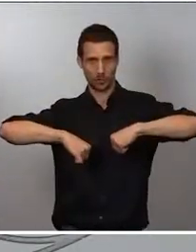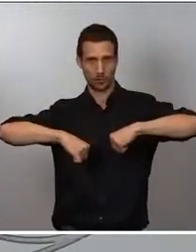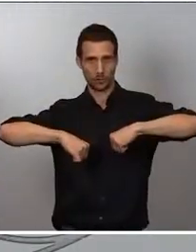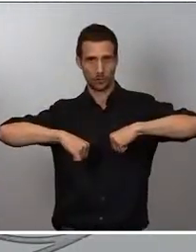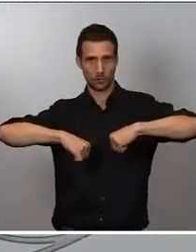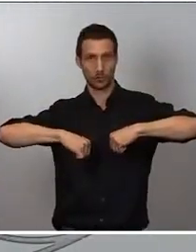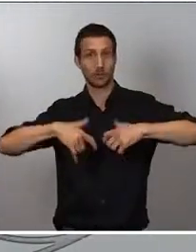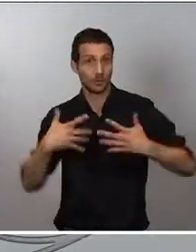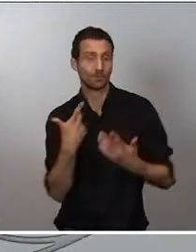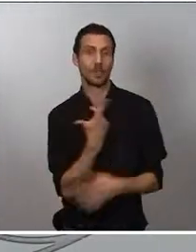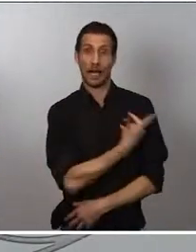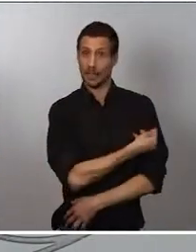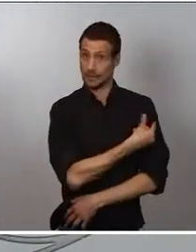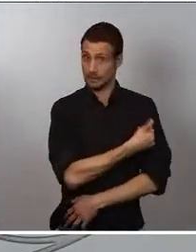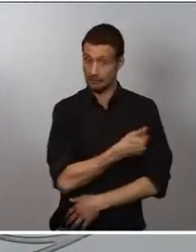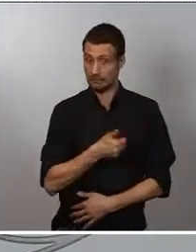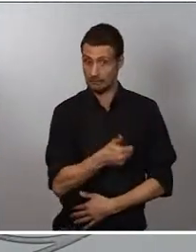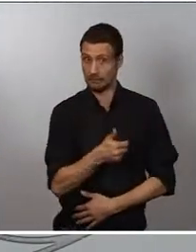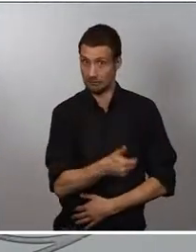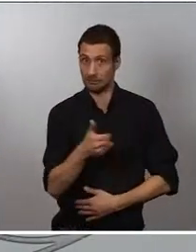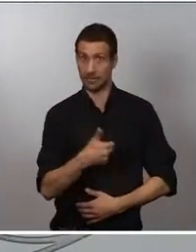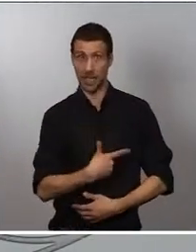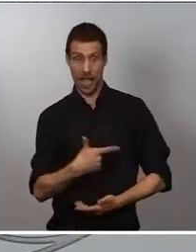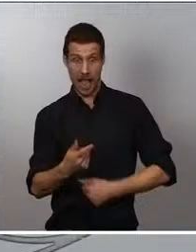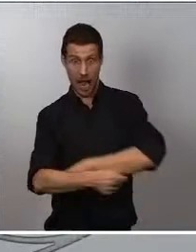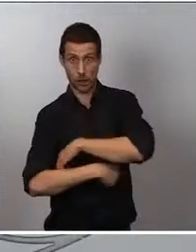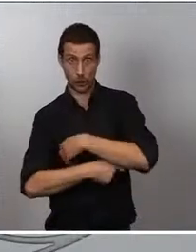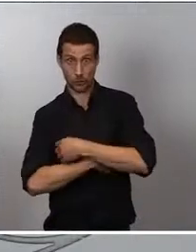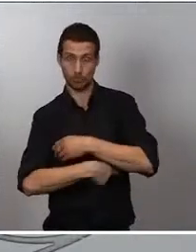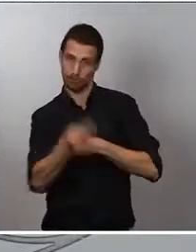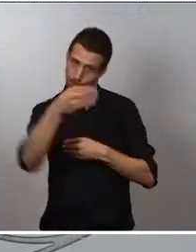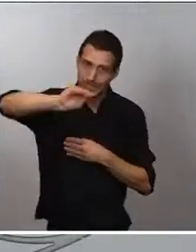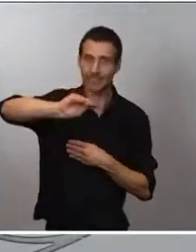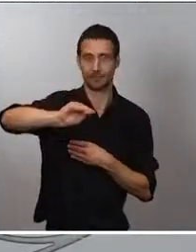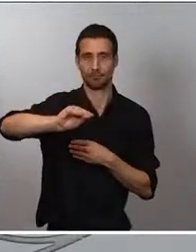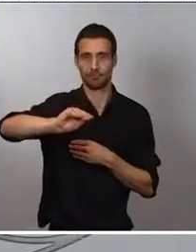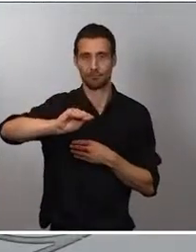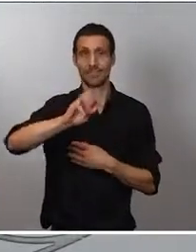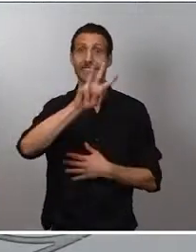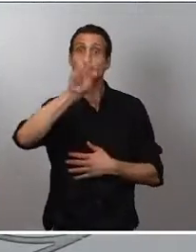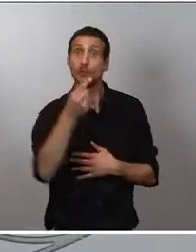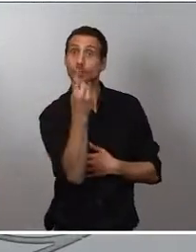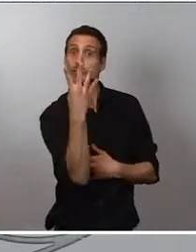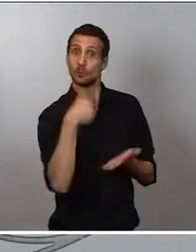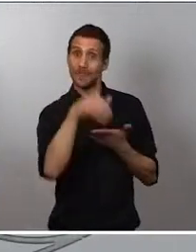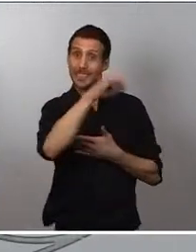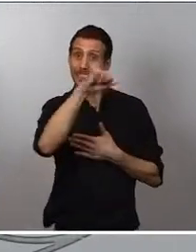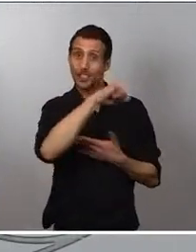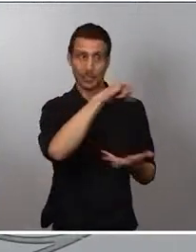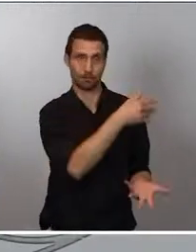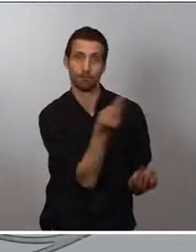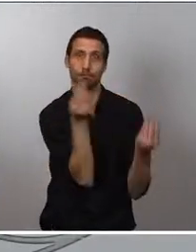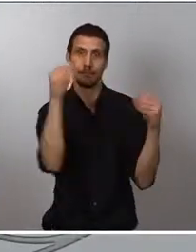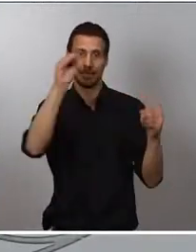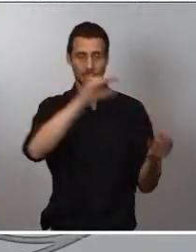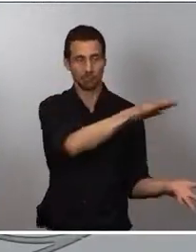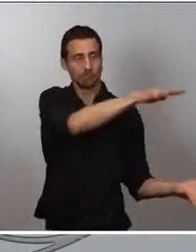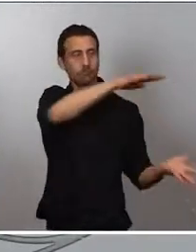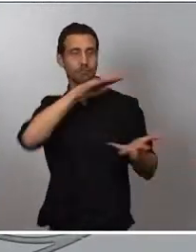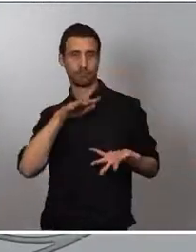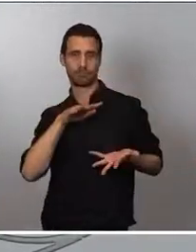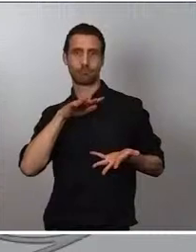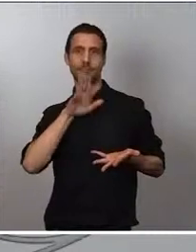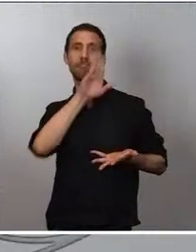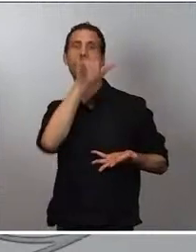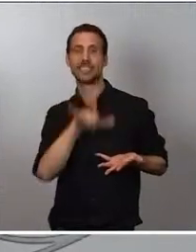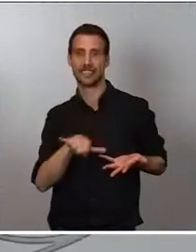llegar en el mes de agosto 3,4 millones de la vacuna de Pfizer, decir, 3,4 millones más de las que nos iban a llegar.